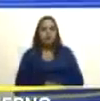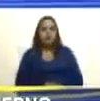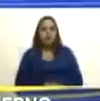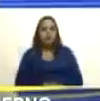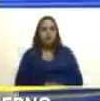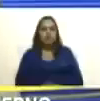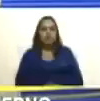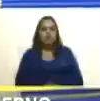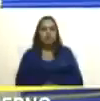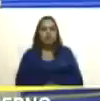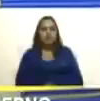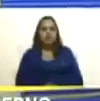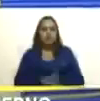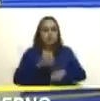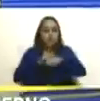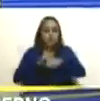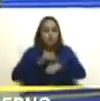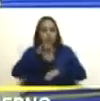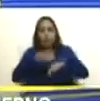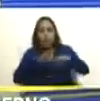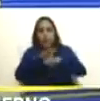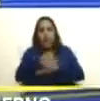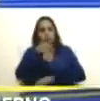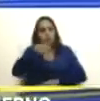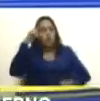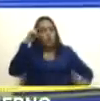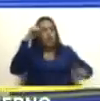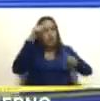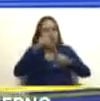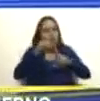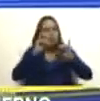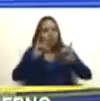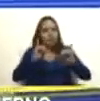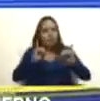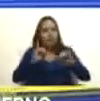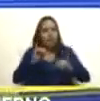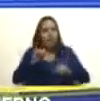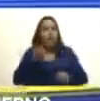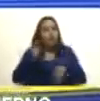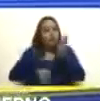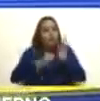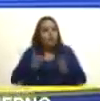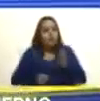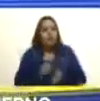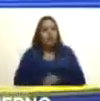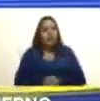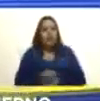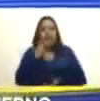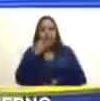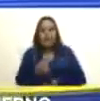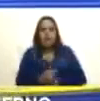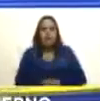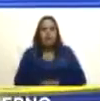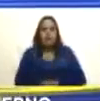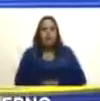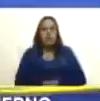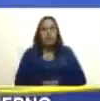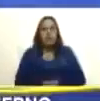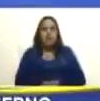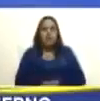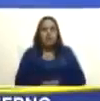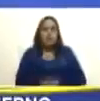doctor Jorge Rodríguez es una meta justa es justo como dice la misa es justo y es necesario